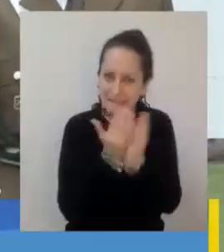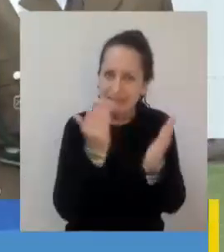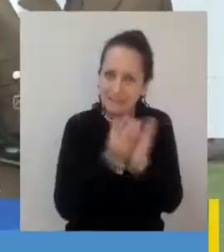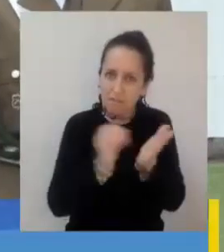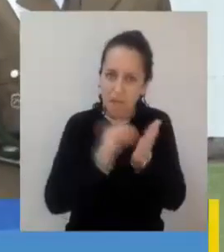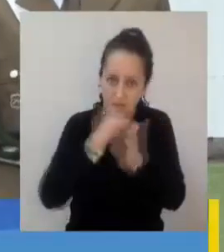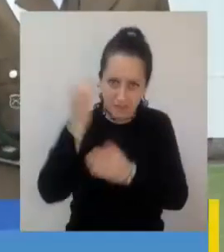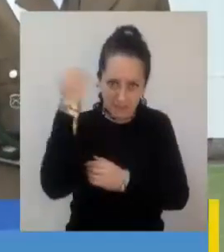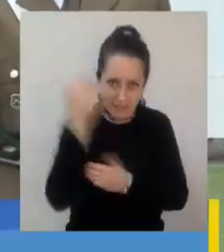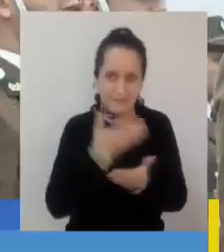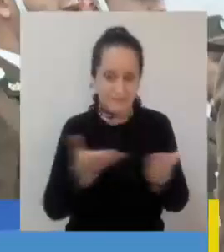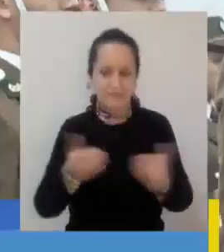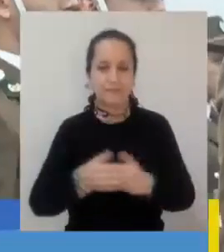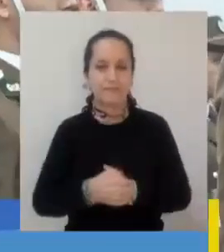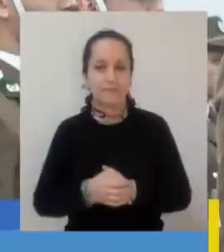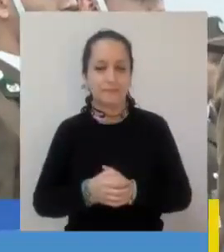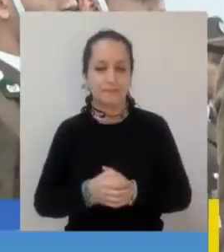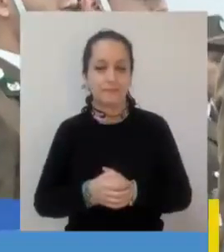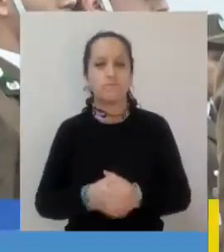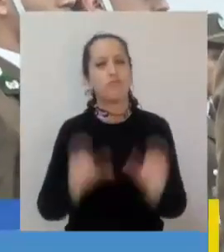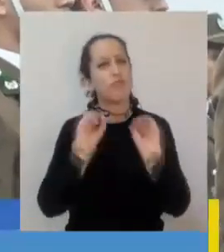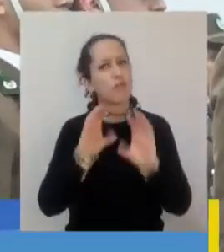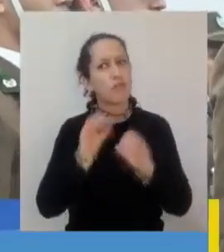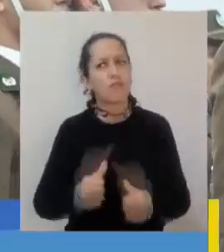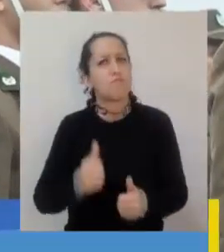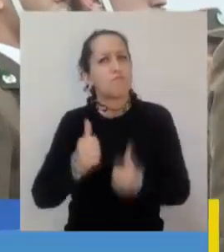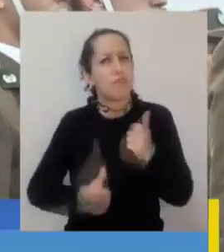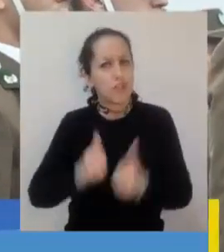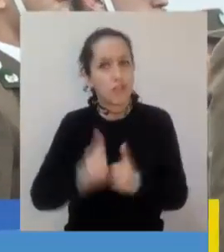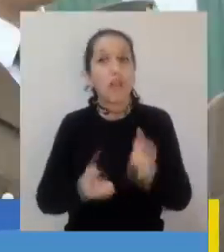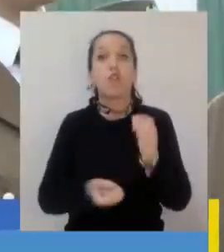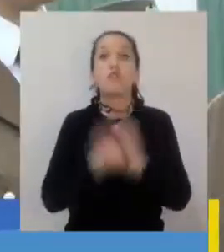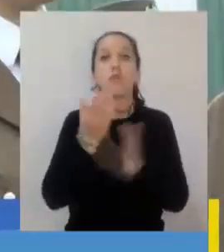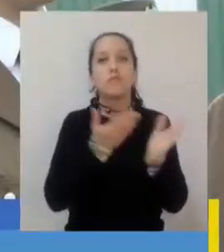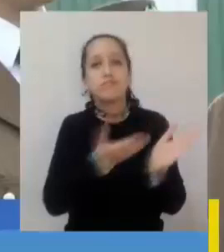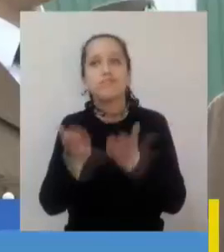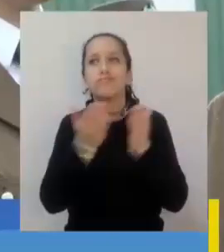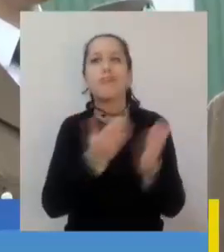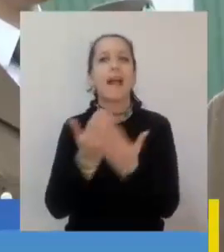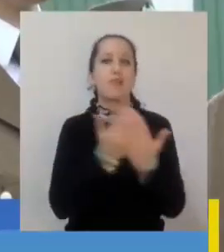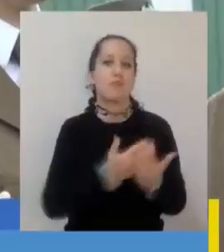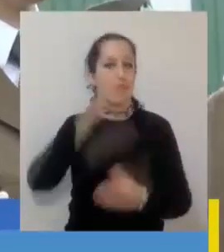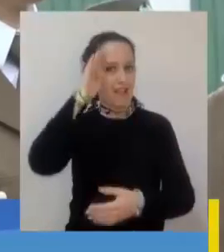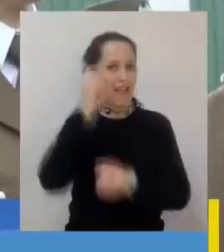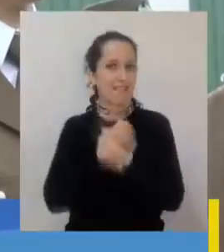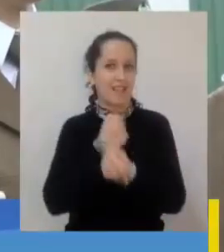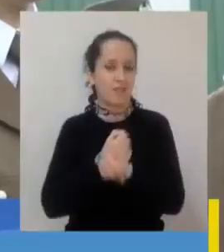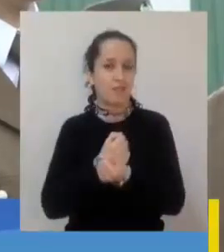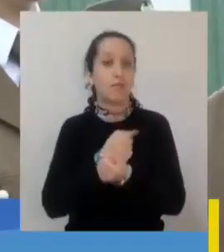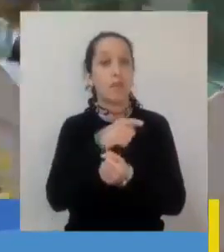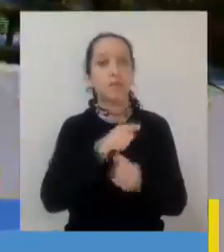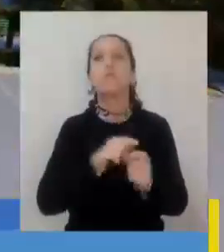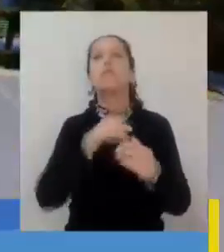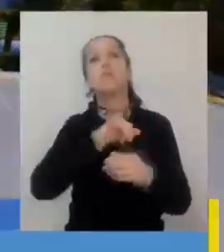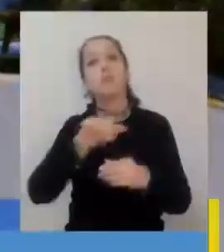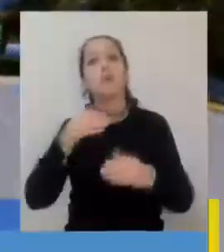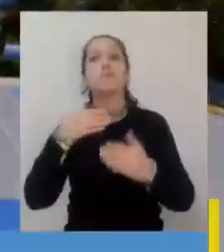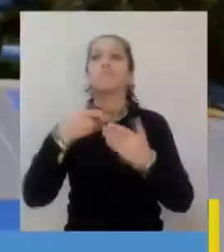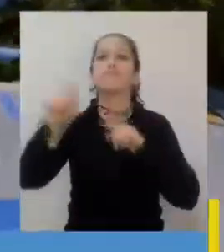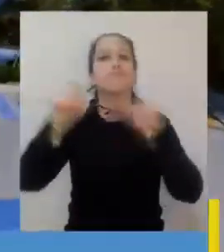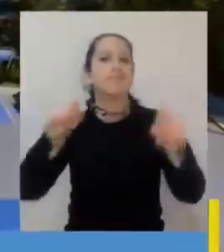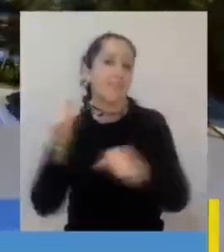iniciativa apunta a otorgar una óptima formación profesional a los nuevos alumnos de carabineros, que cubrirán las demandas de la ciudadanía,